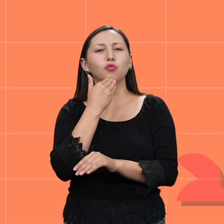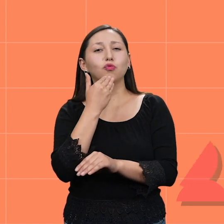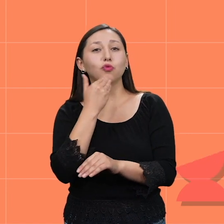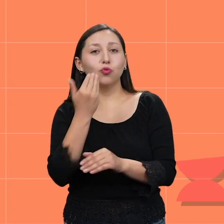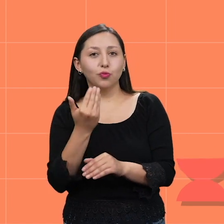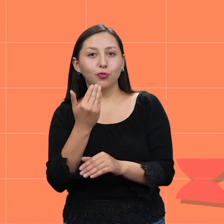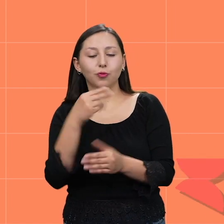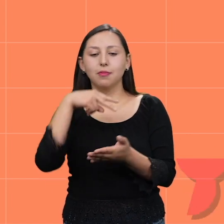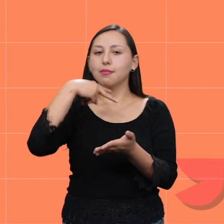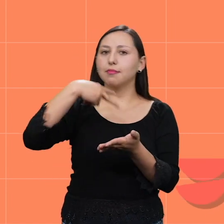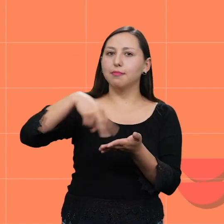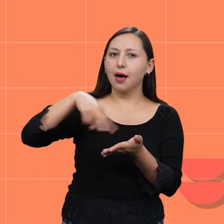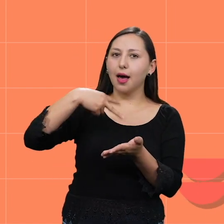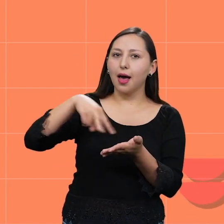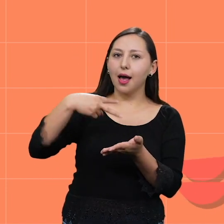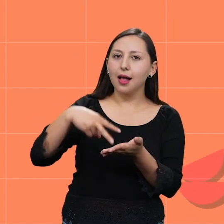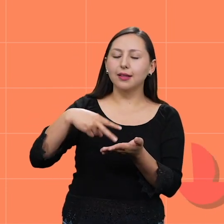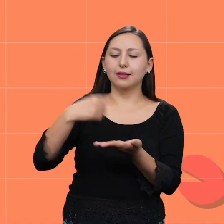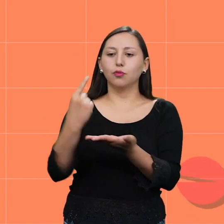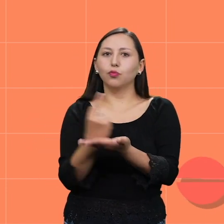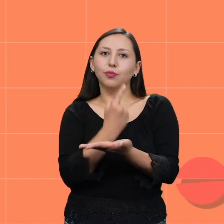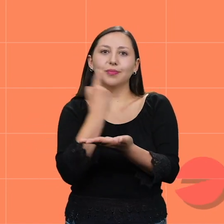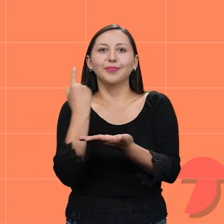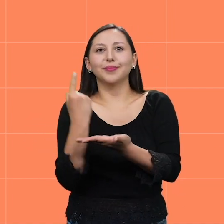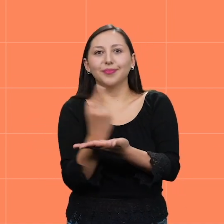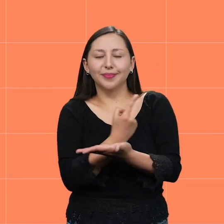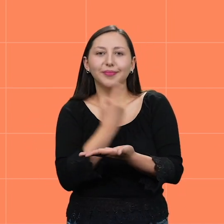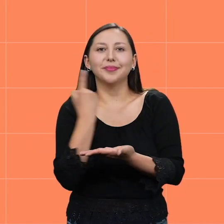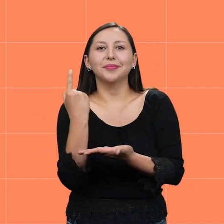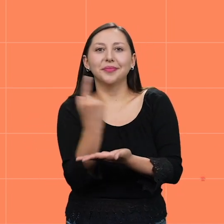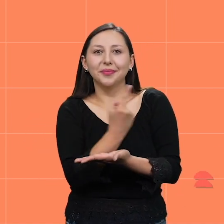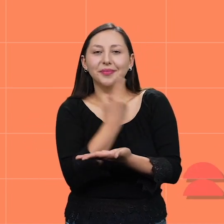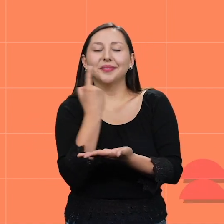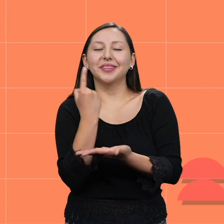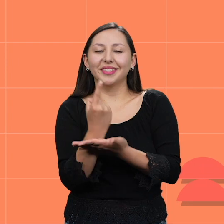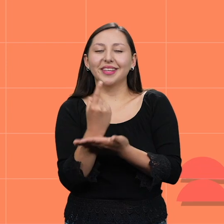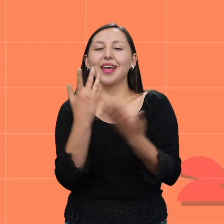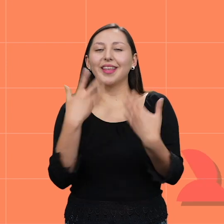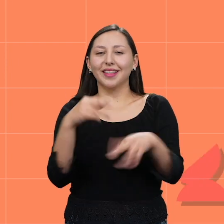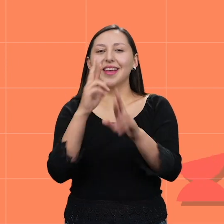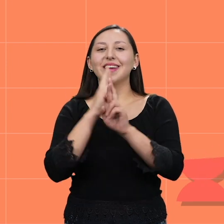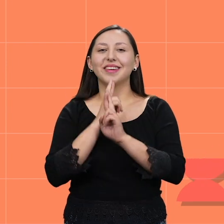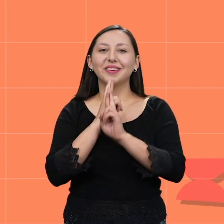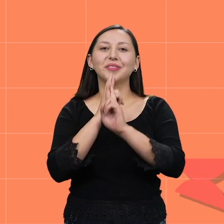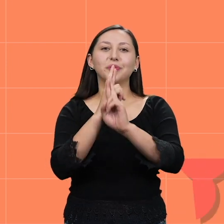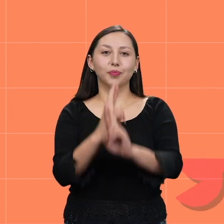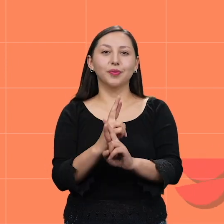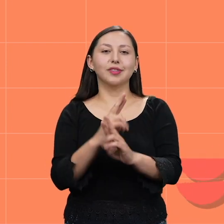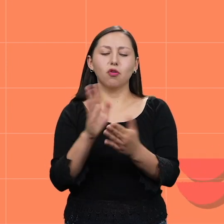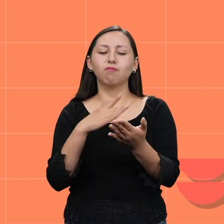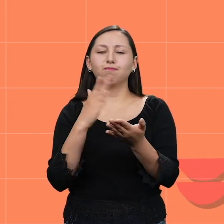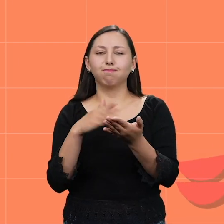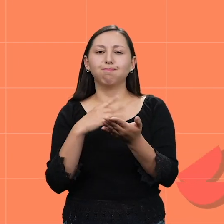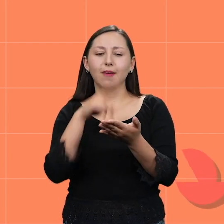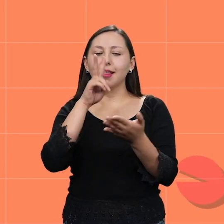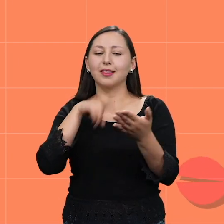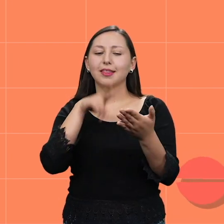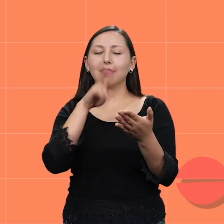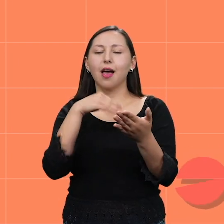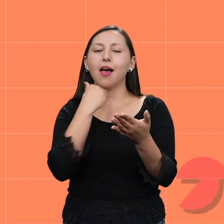hacen las y los bailarines para girar y girar? Yo les tengo también la respuesta física.